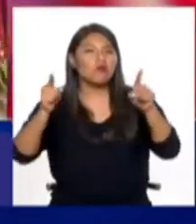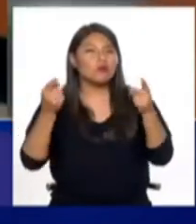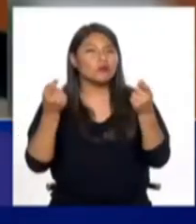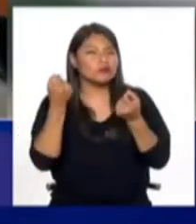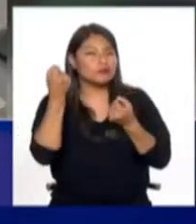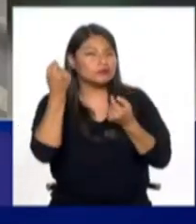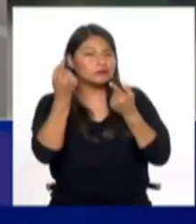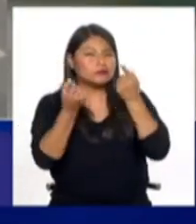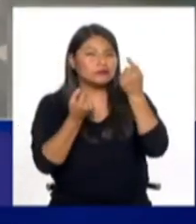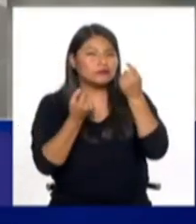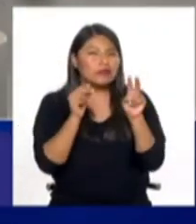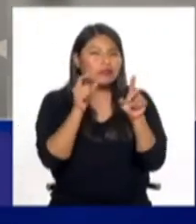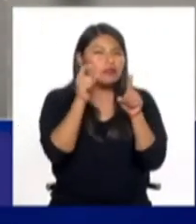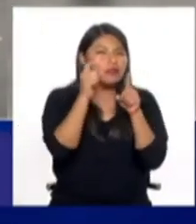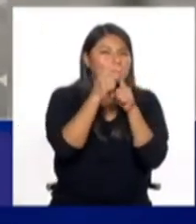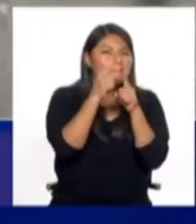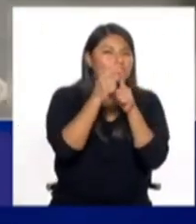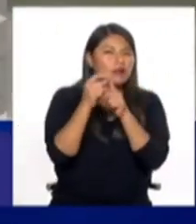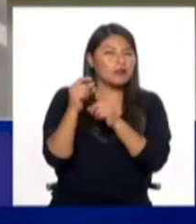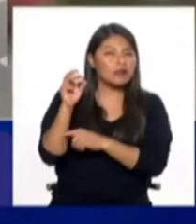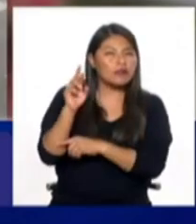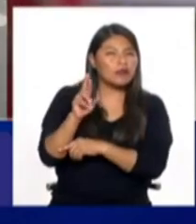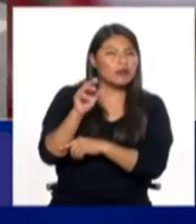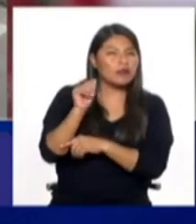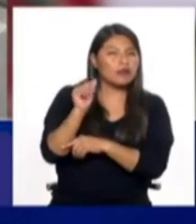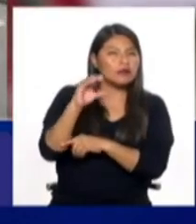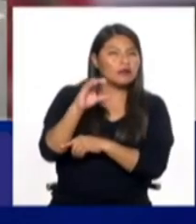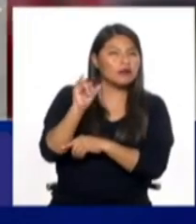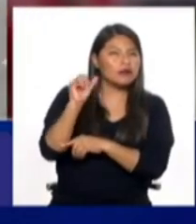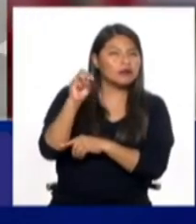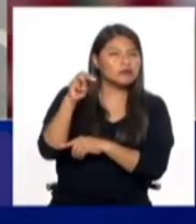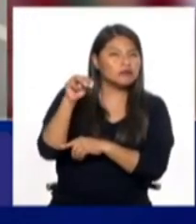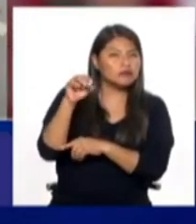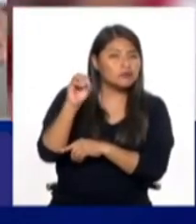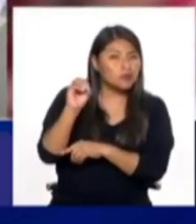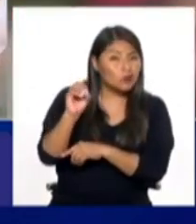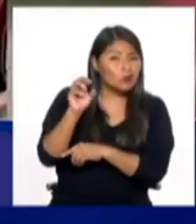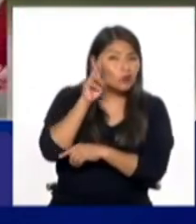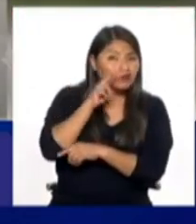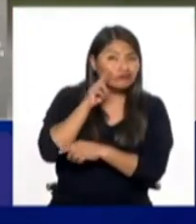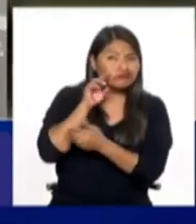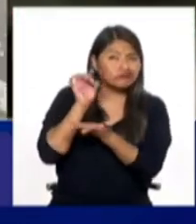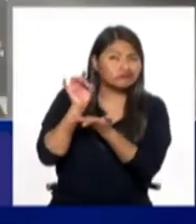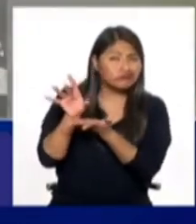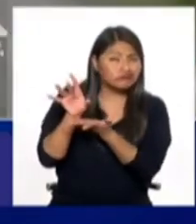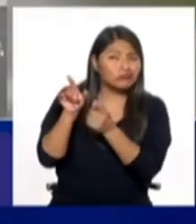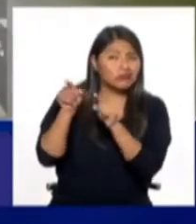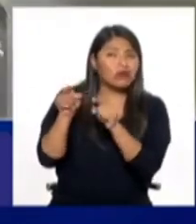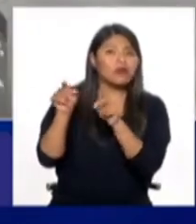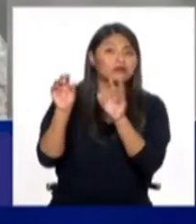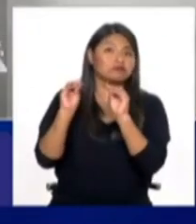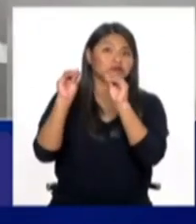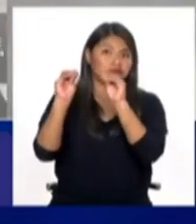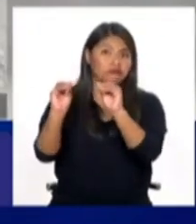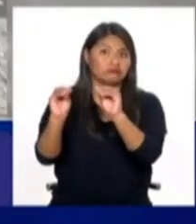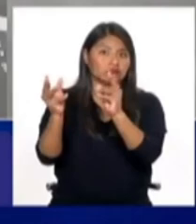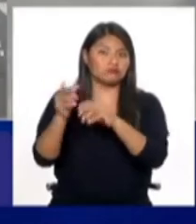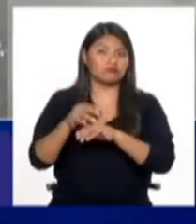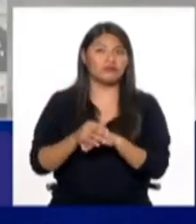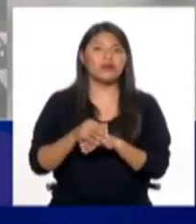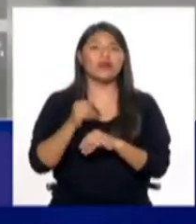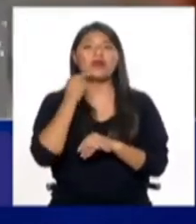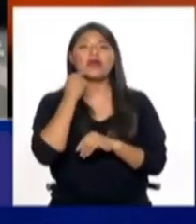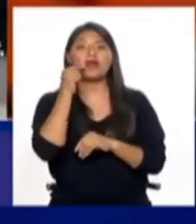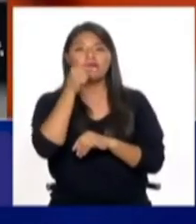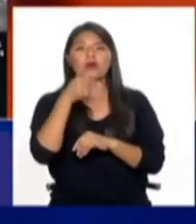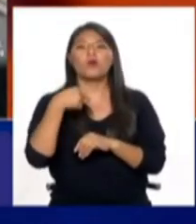torno a mencionar la palabra racismo, porque hay que mencionarla, y nuevamente, ¿qué se va